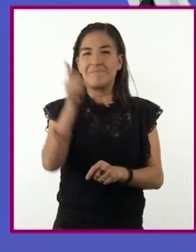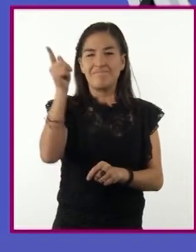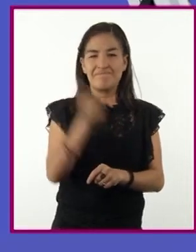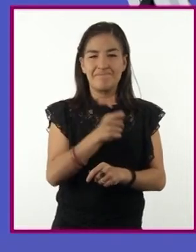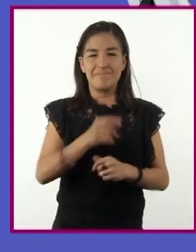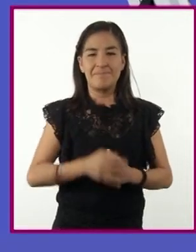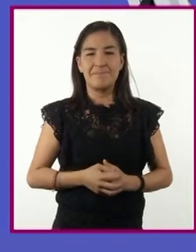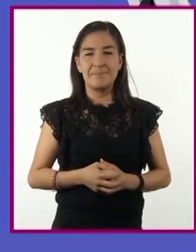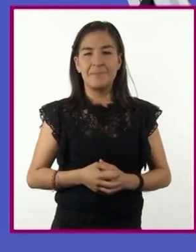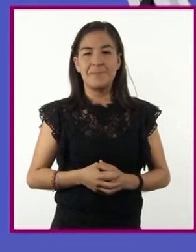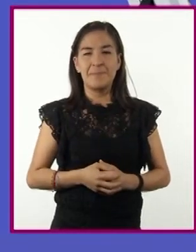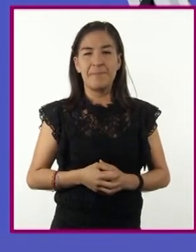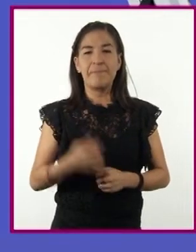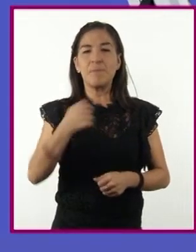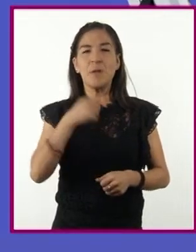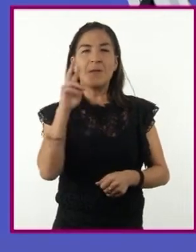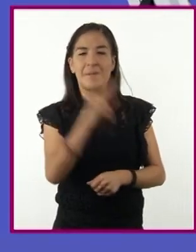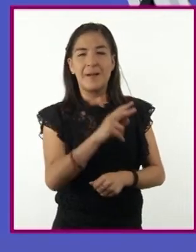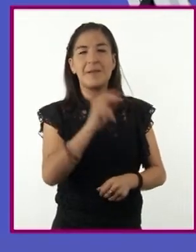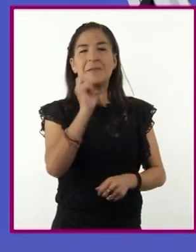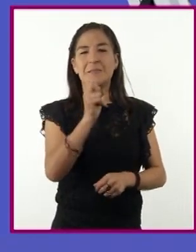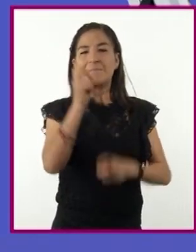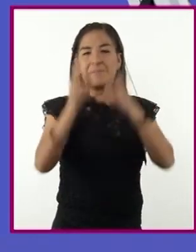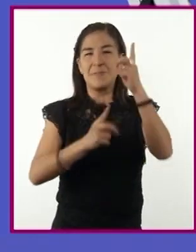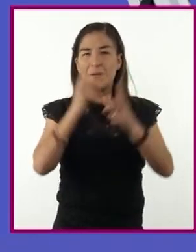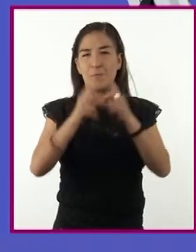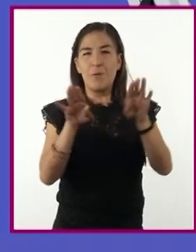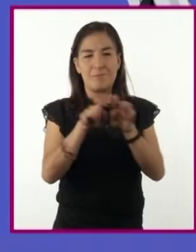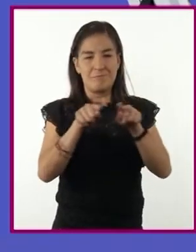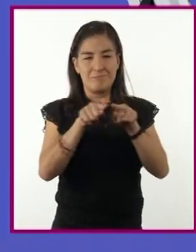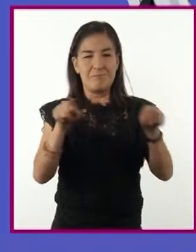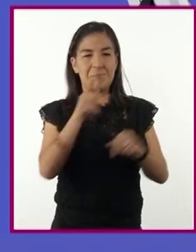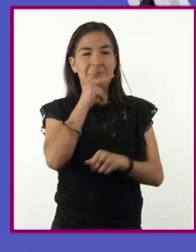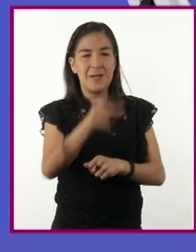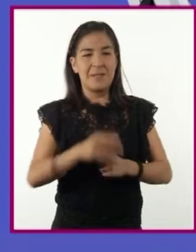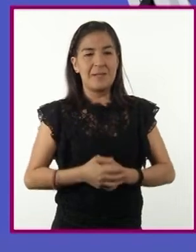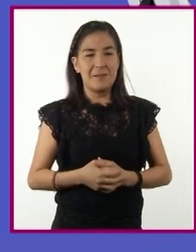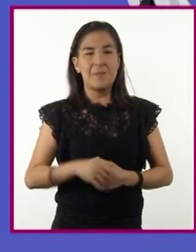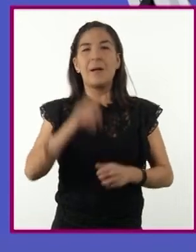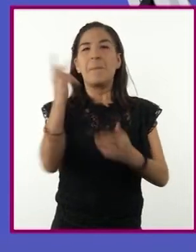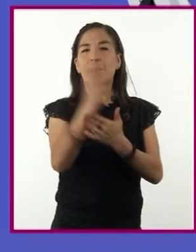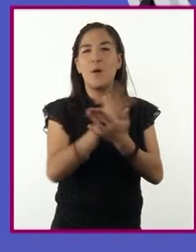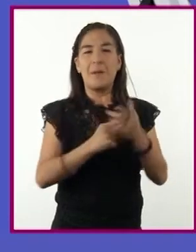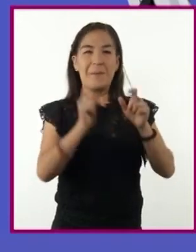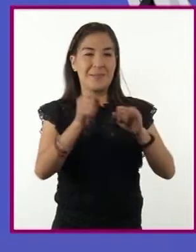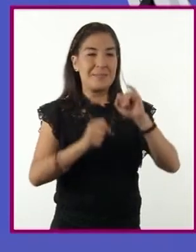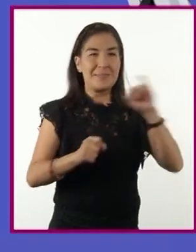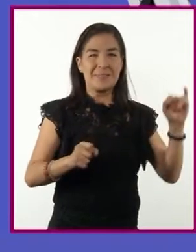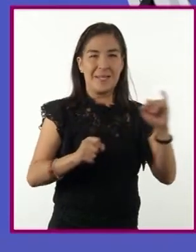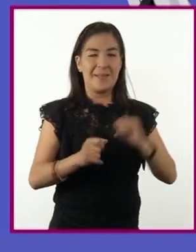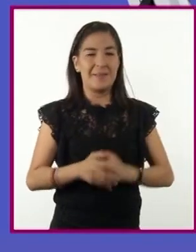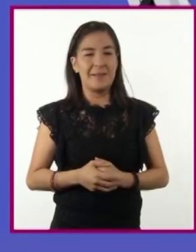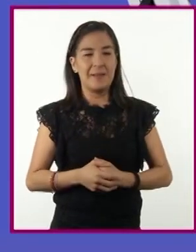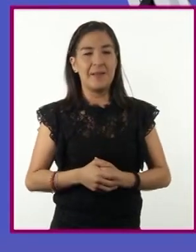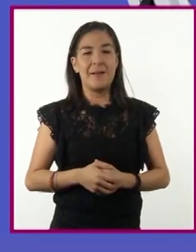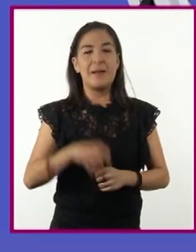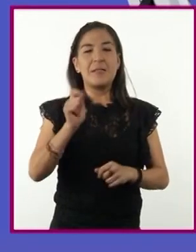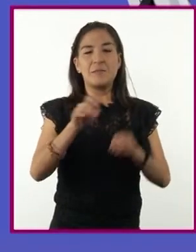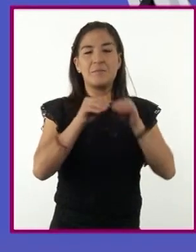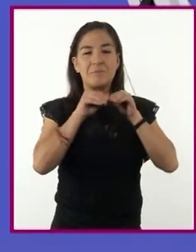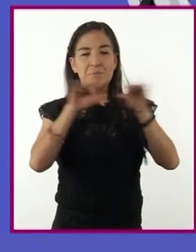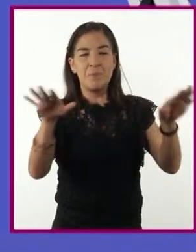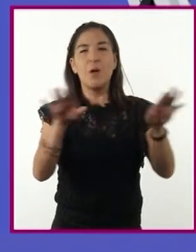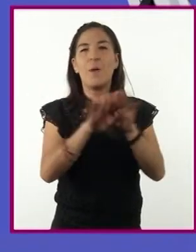Pues yo localicé deportes de forma horizontal, programas en la columna izquierda y publicidad